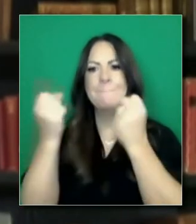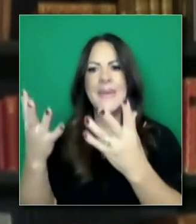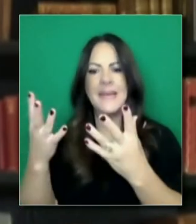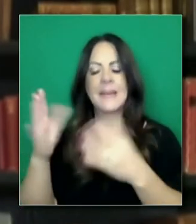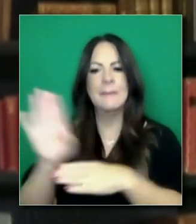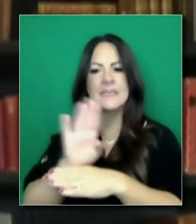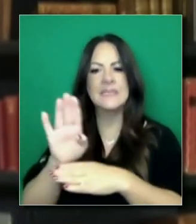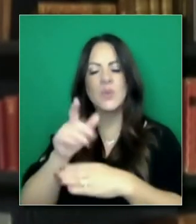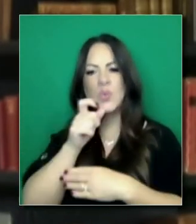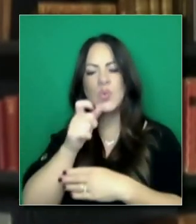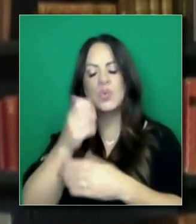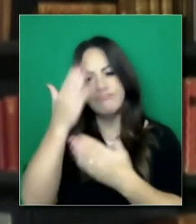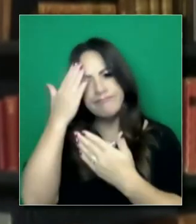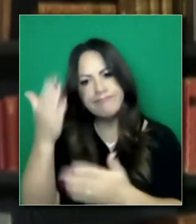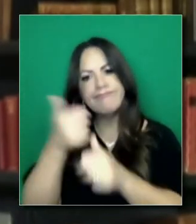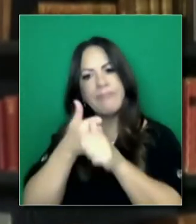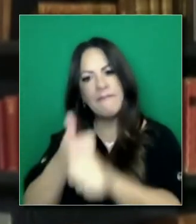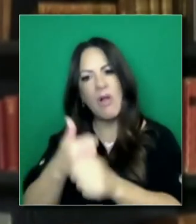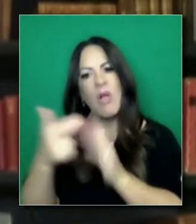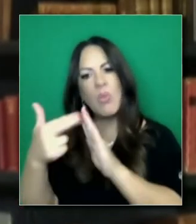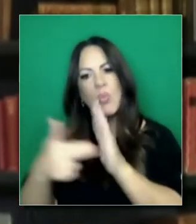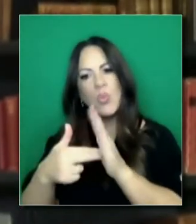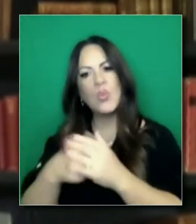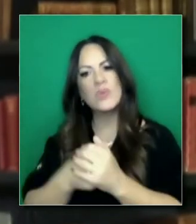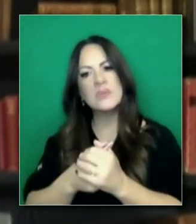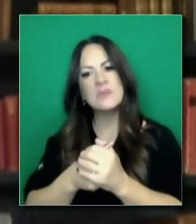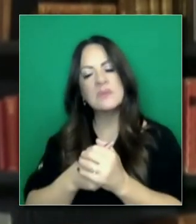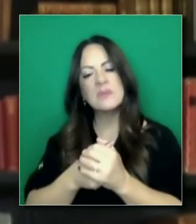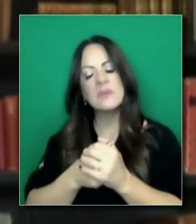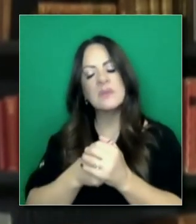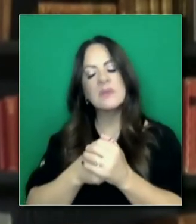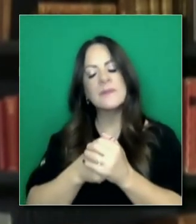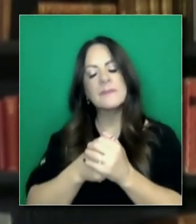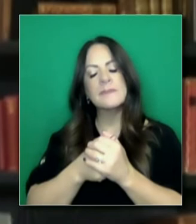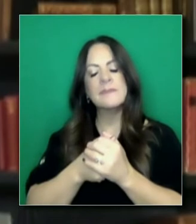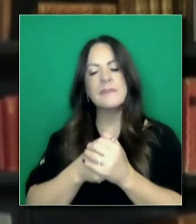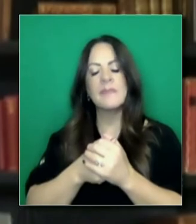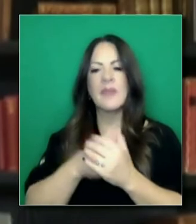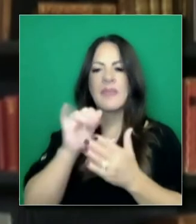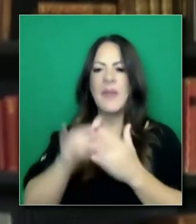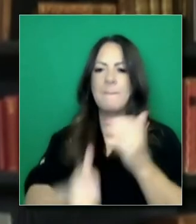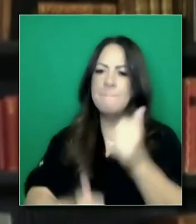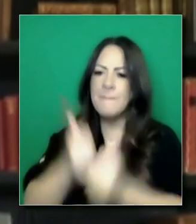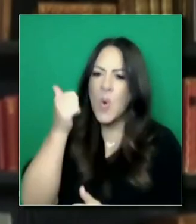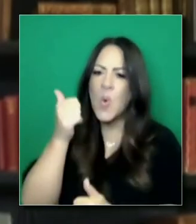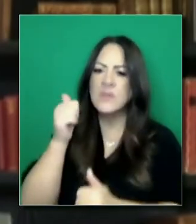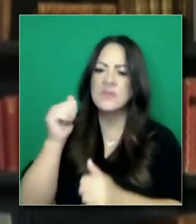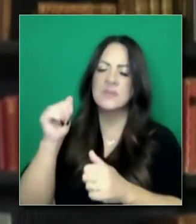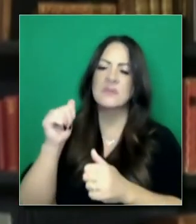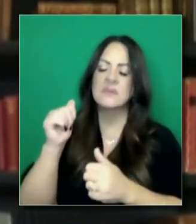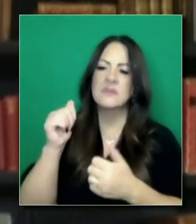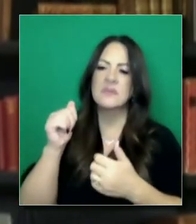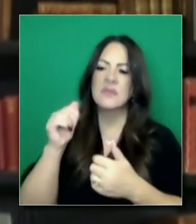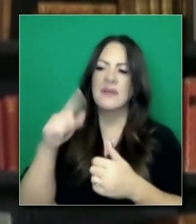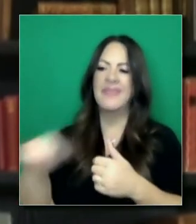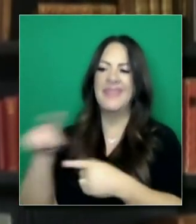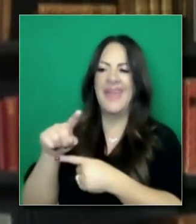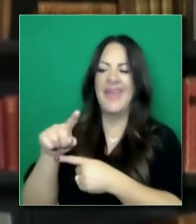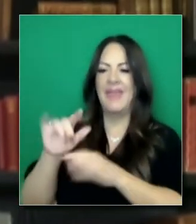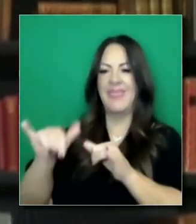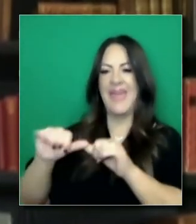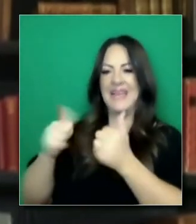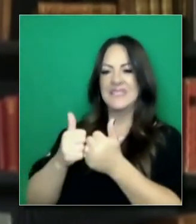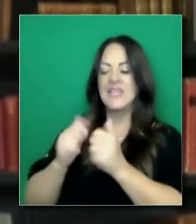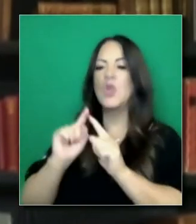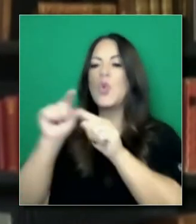reseña en cuanto a los números que hemos difundido la semana pasada para aprobar este punto. Pero las visitas, la